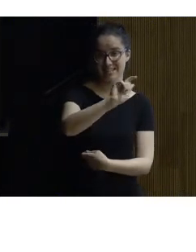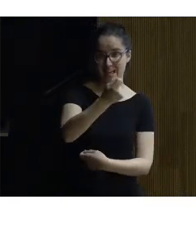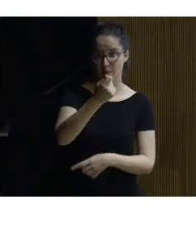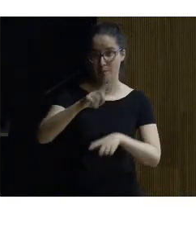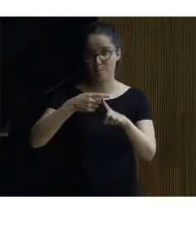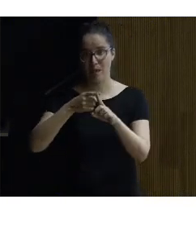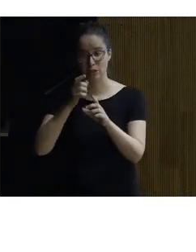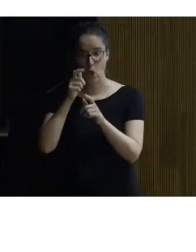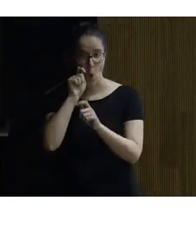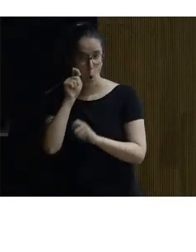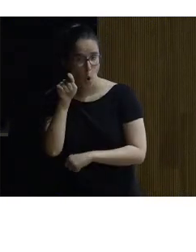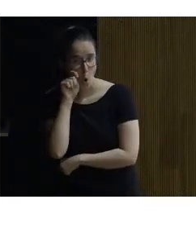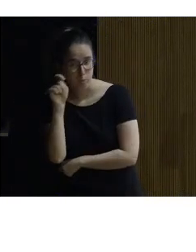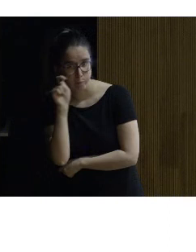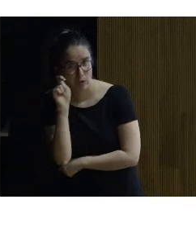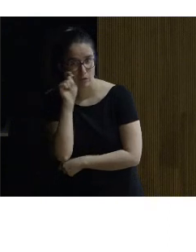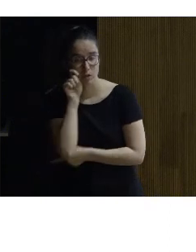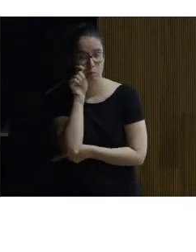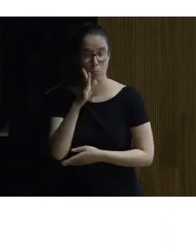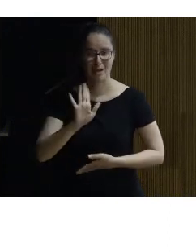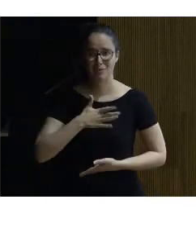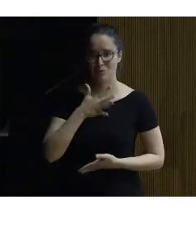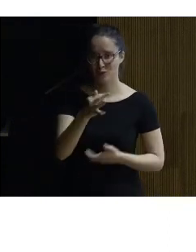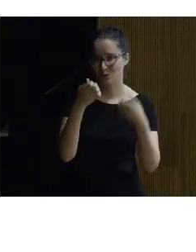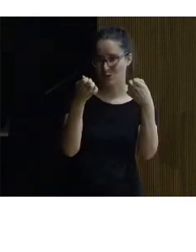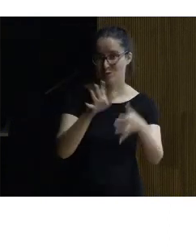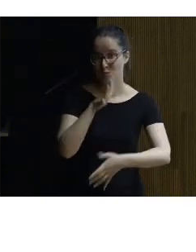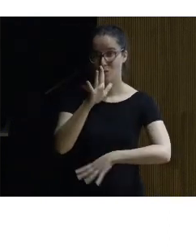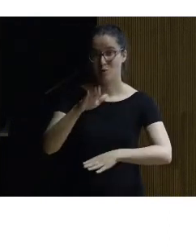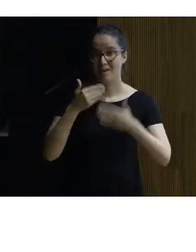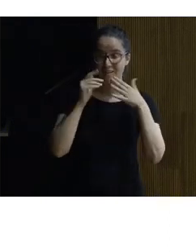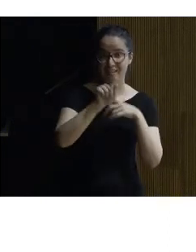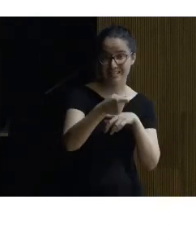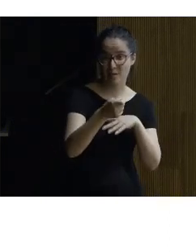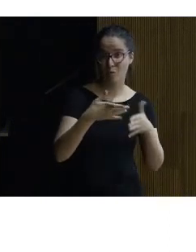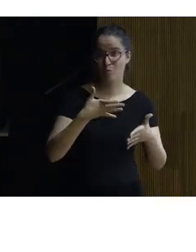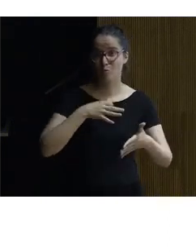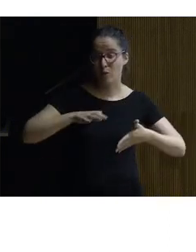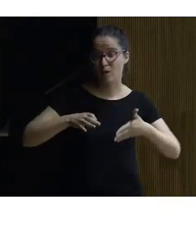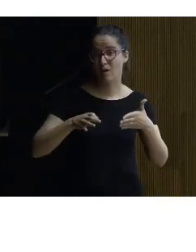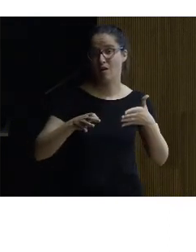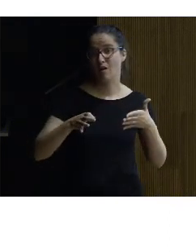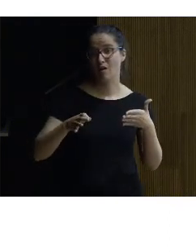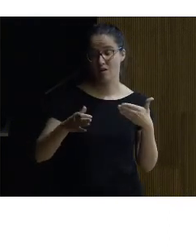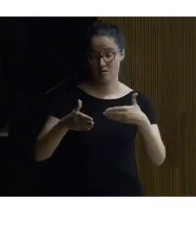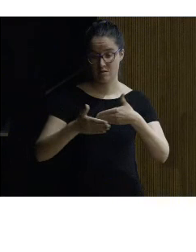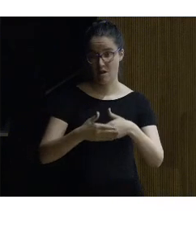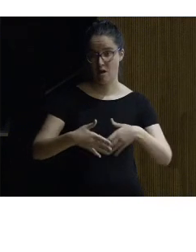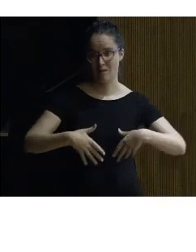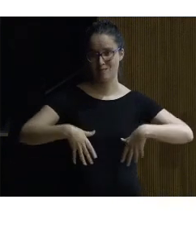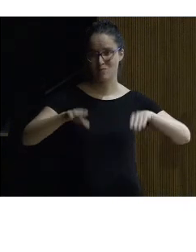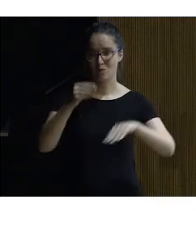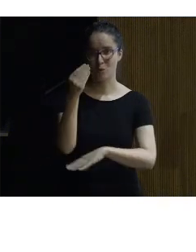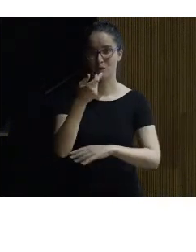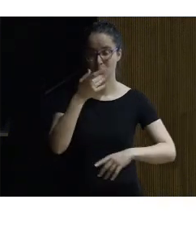y nos viene muy bien en el patrimonio ¿por qué? porque con la llave podemos abrir esa cancela del monumento que suele